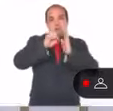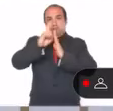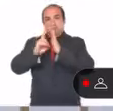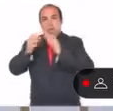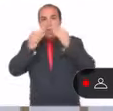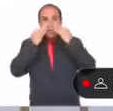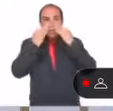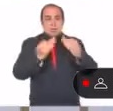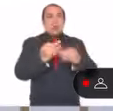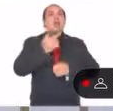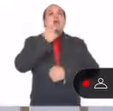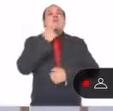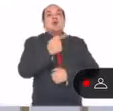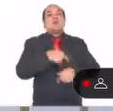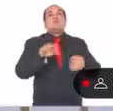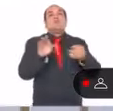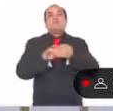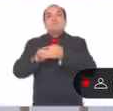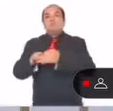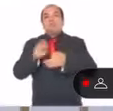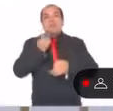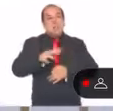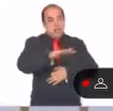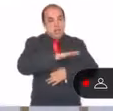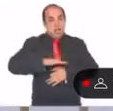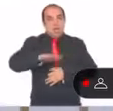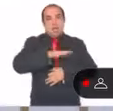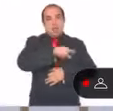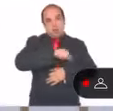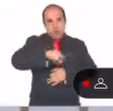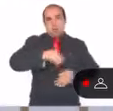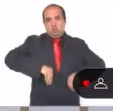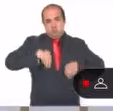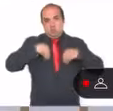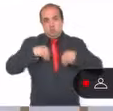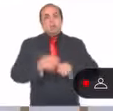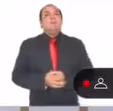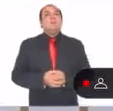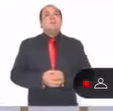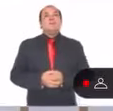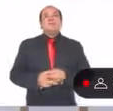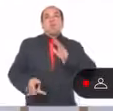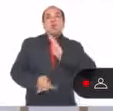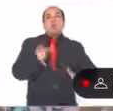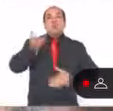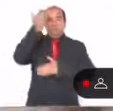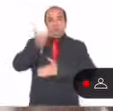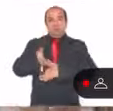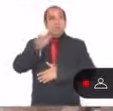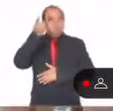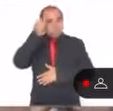el mejoramiento continuo de los espacios donde habitan. Una vez más, el doctor